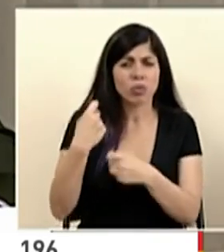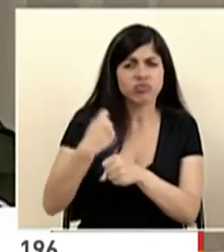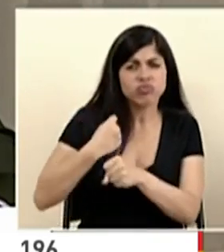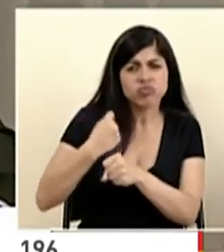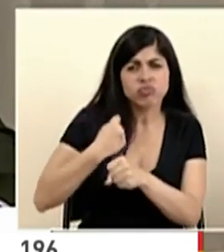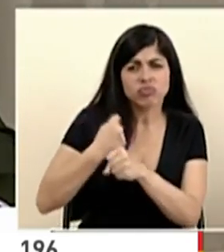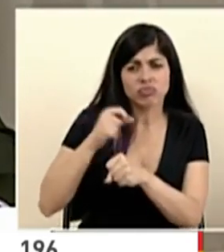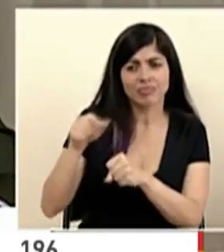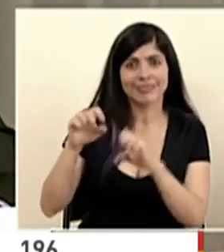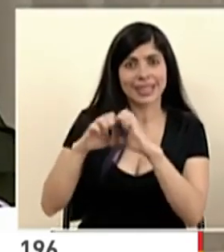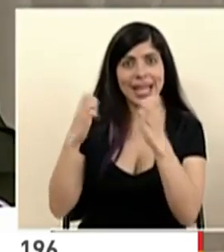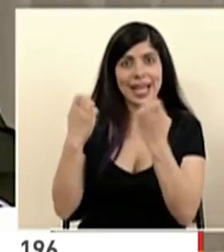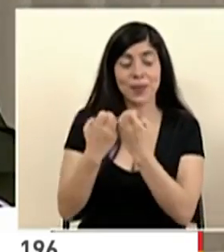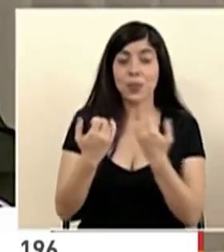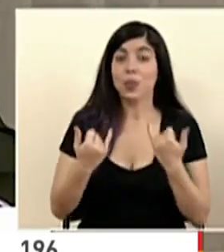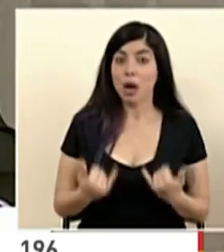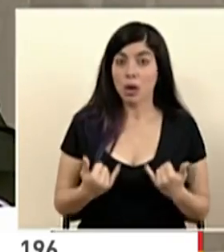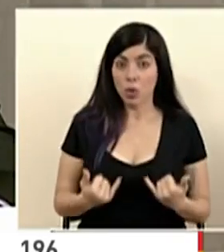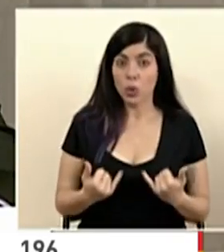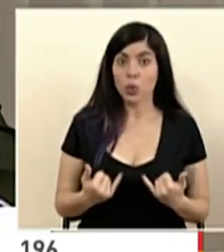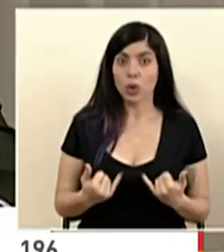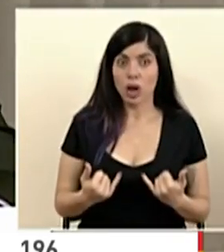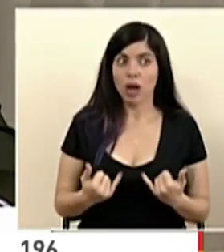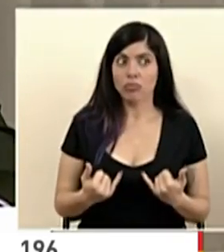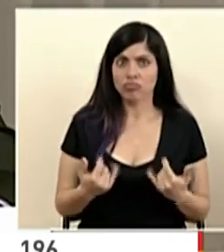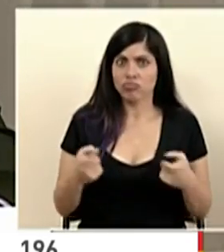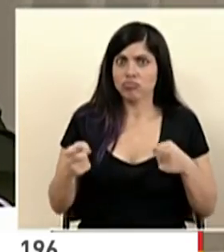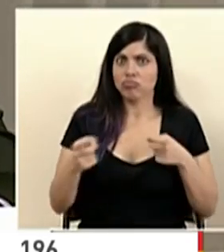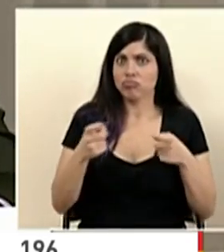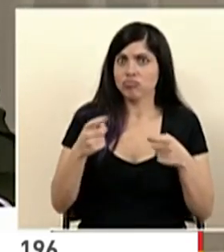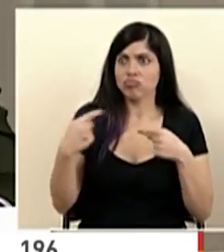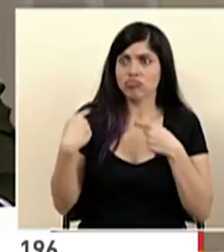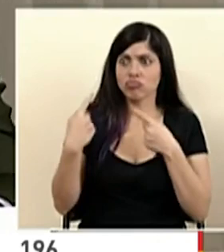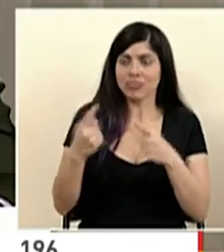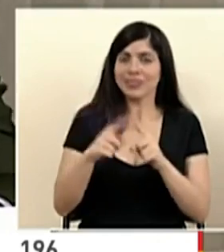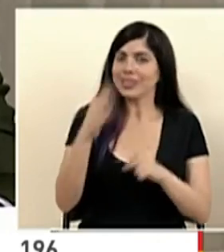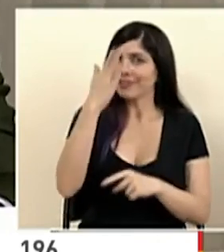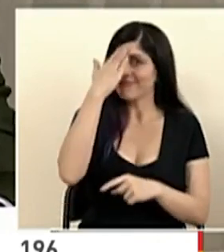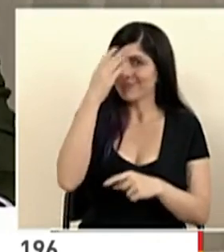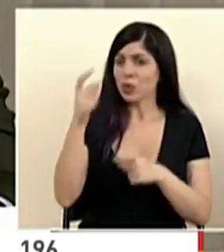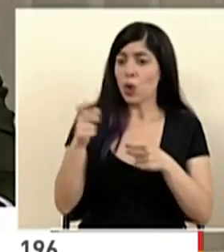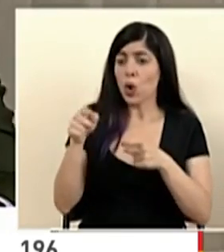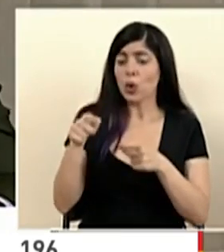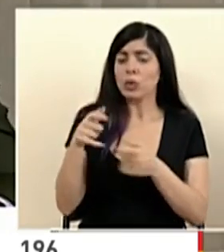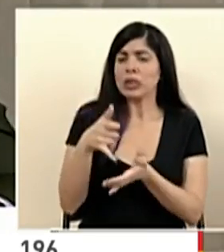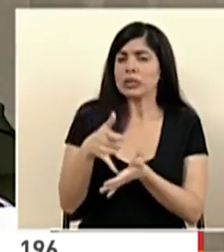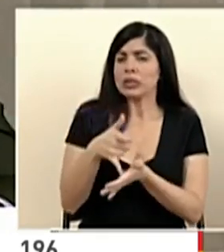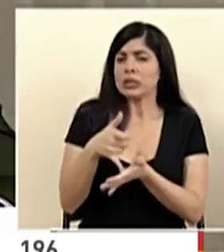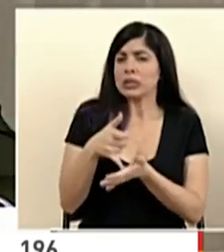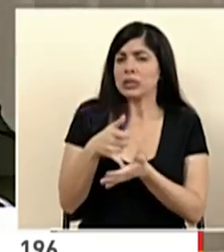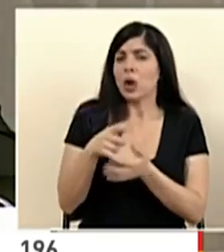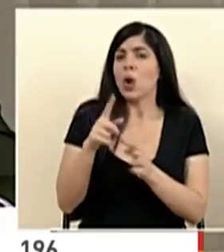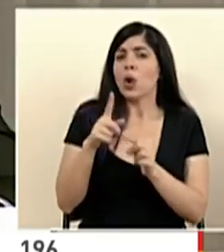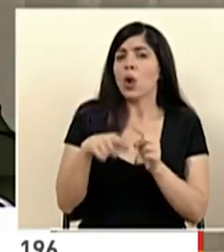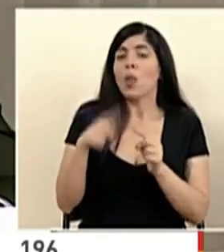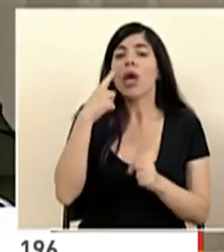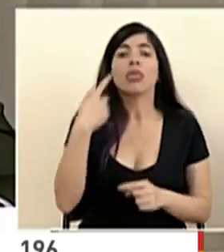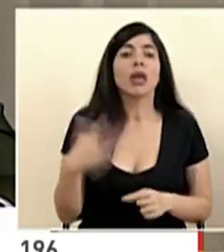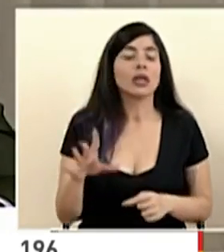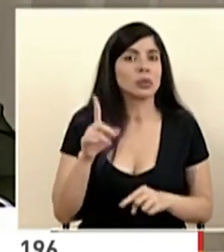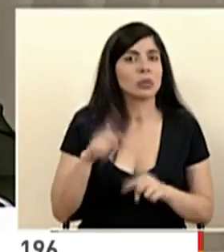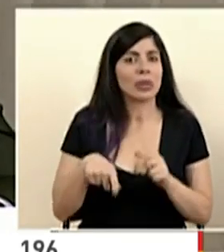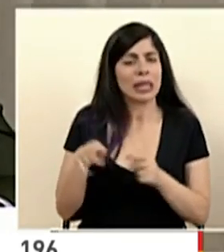desarrollado el equipo, está hoy en un control, pero que sabemos es un control frágil, no nos podemos descuidar.